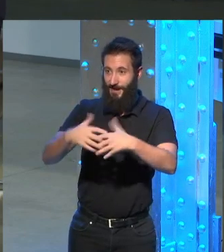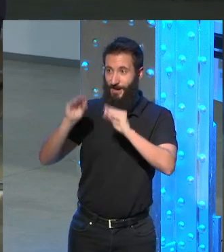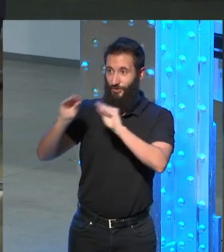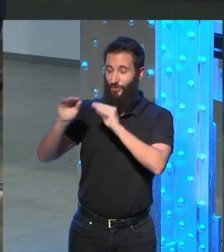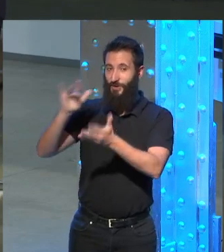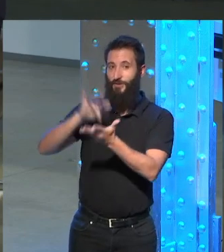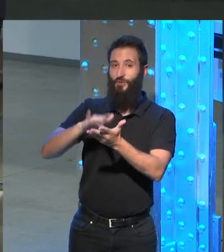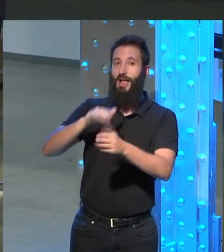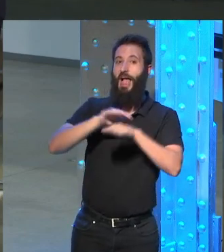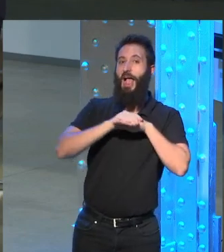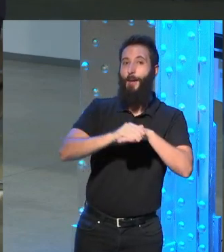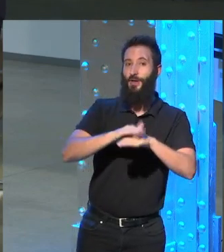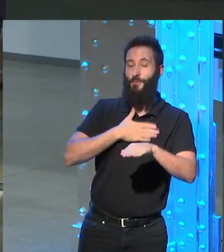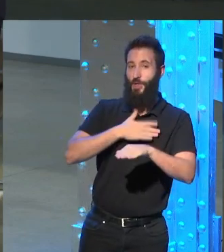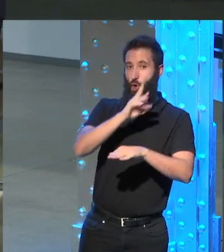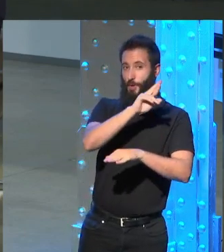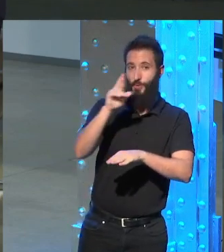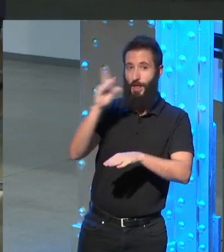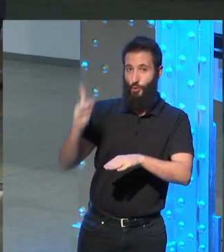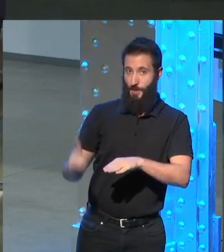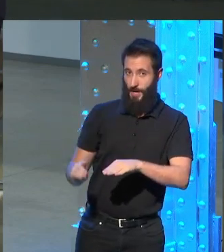un amigo dominicano